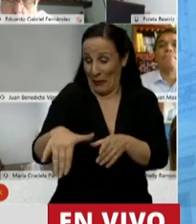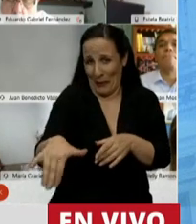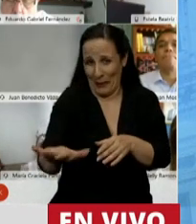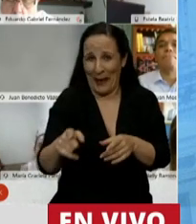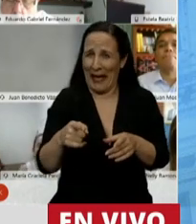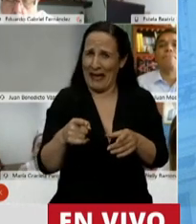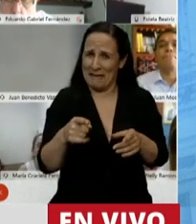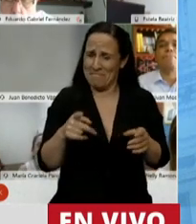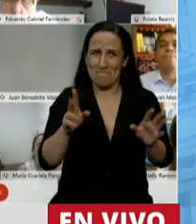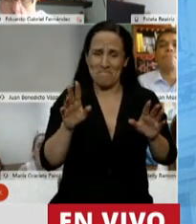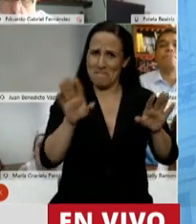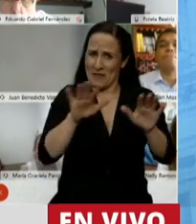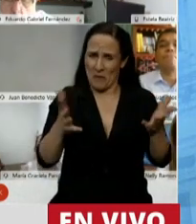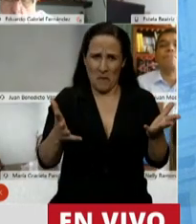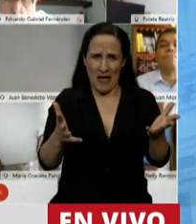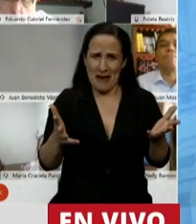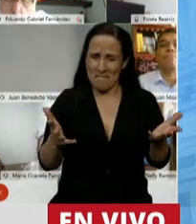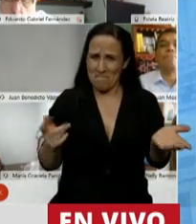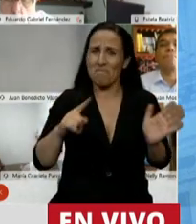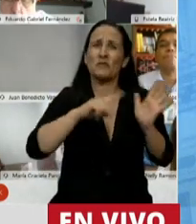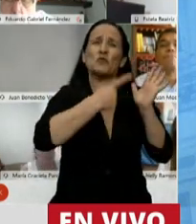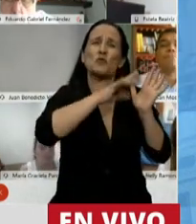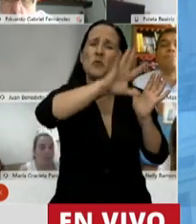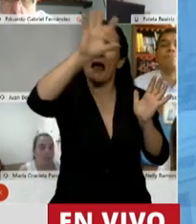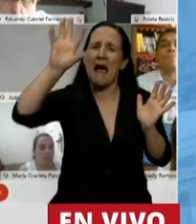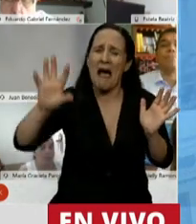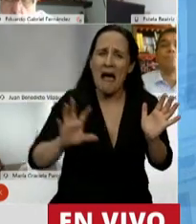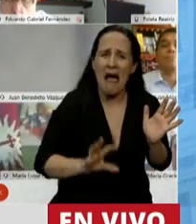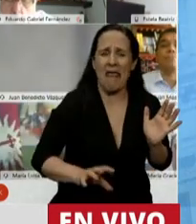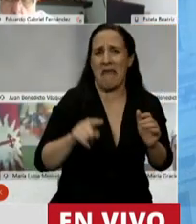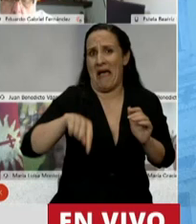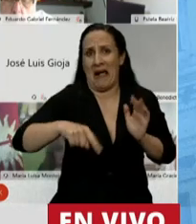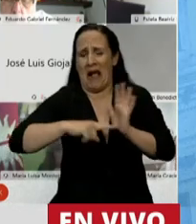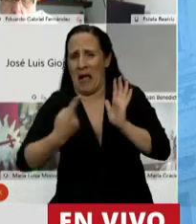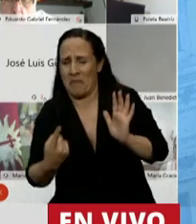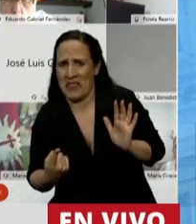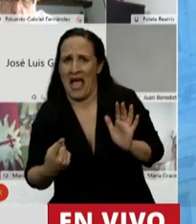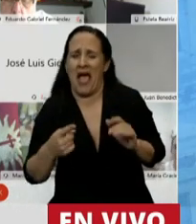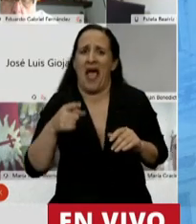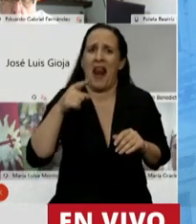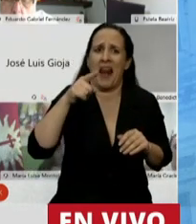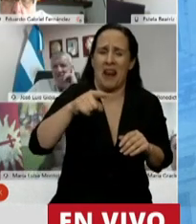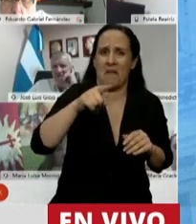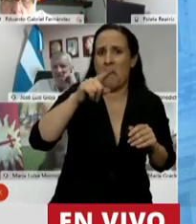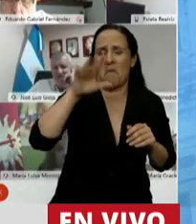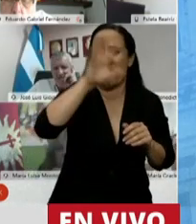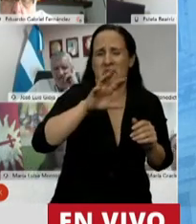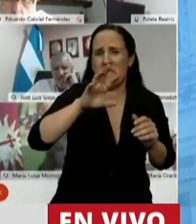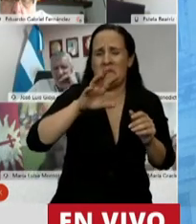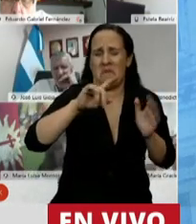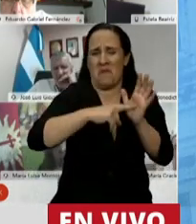con lo que ocurre en las grandes urbes de la Argentina, en esta capital, en las grandes capitales de la Argentina.